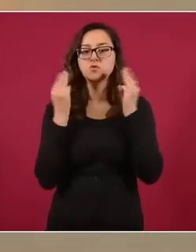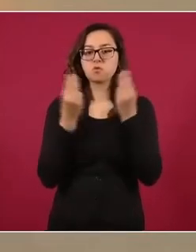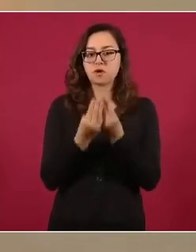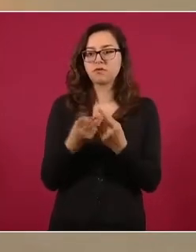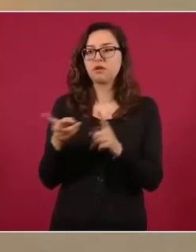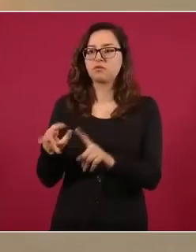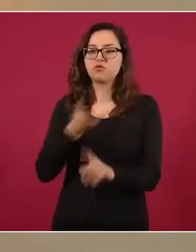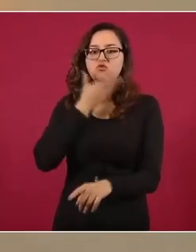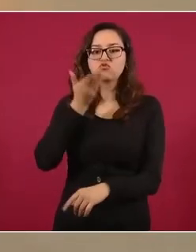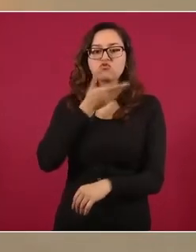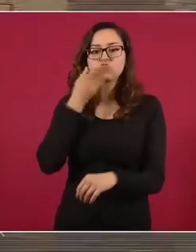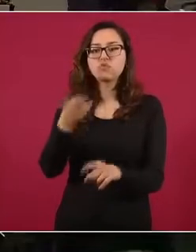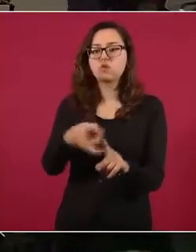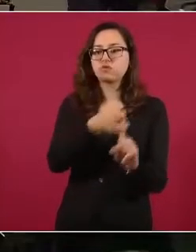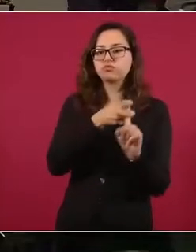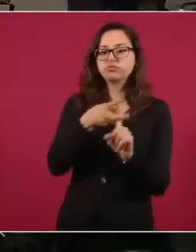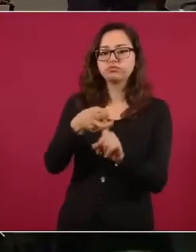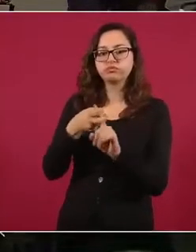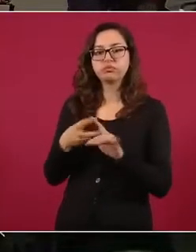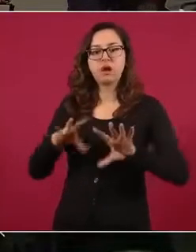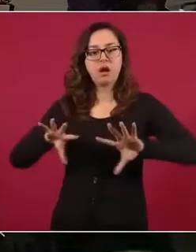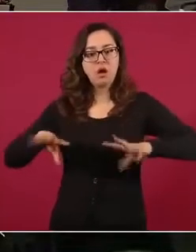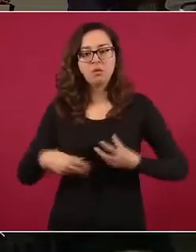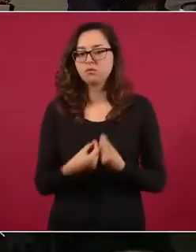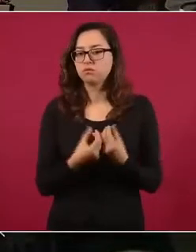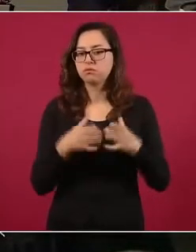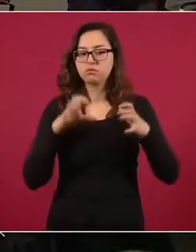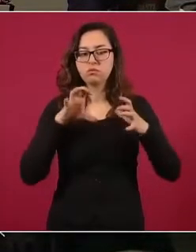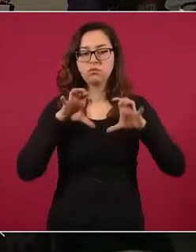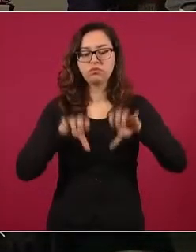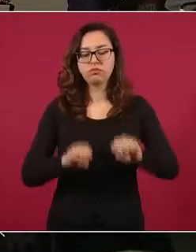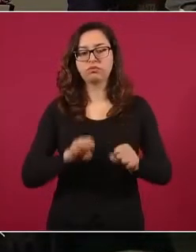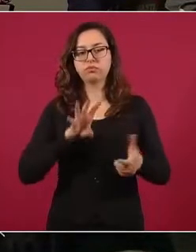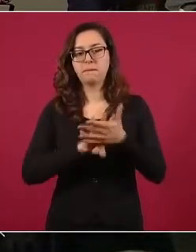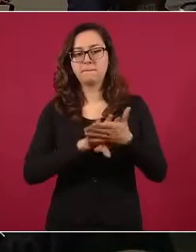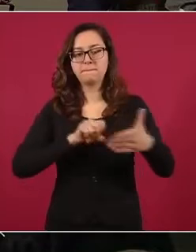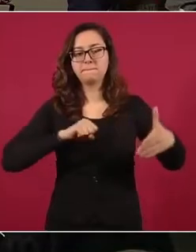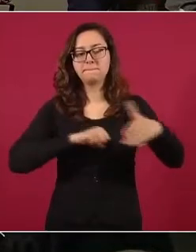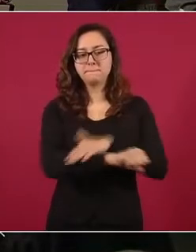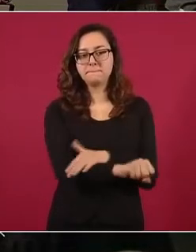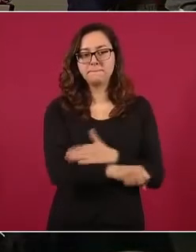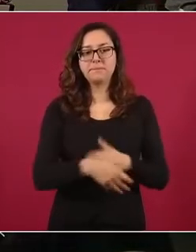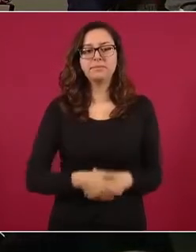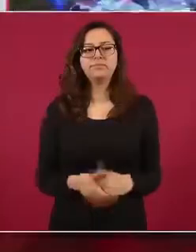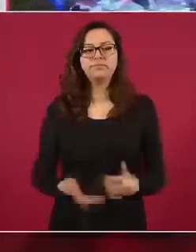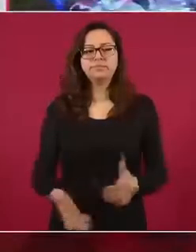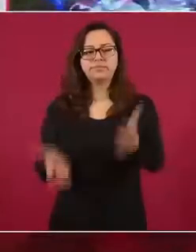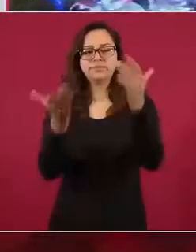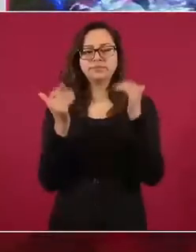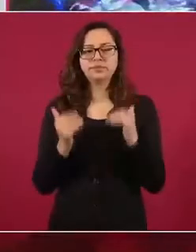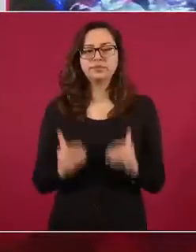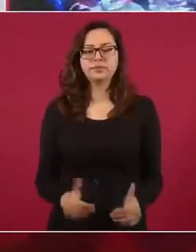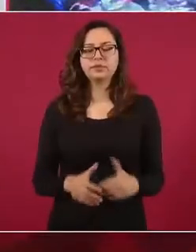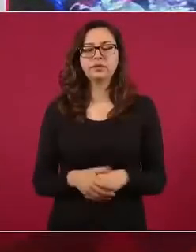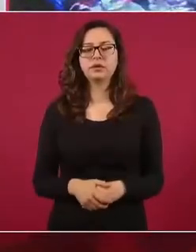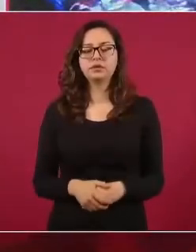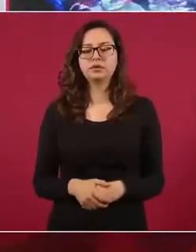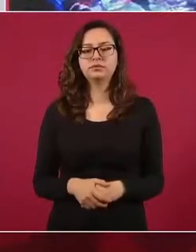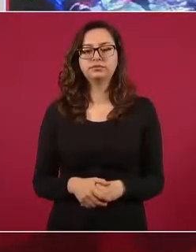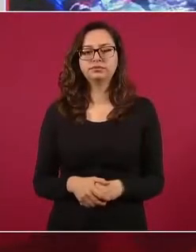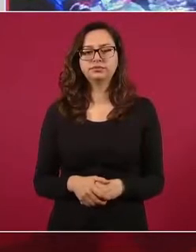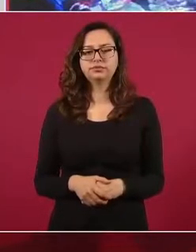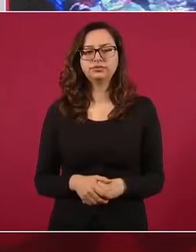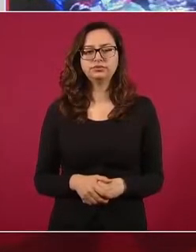secuestro, que ya están todos detenidos. Siguiente. También informar de un evento que se realizó